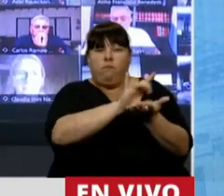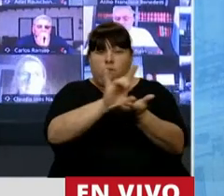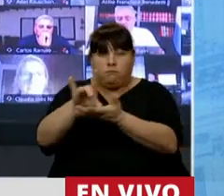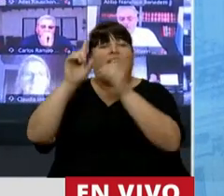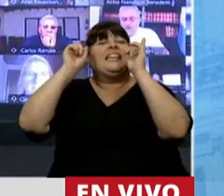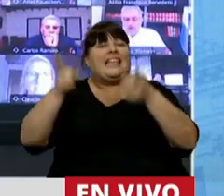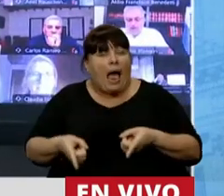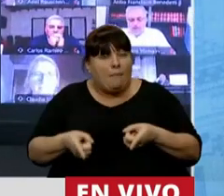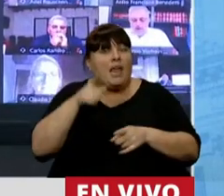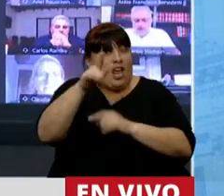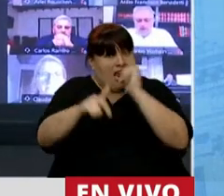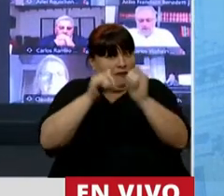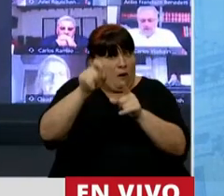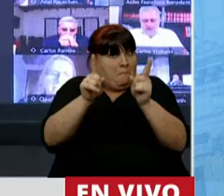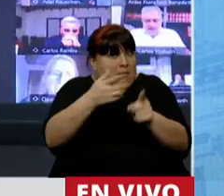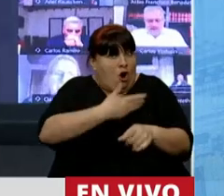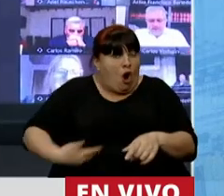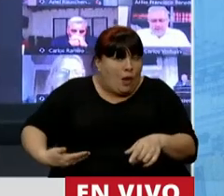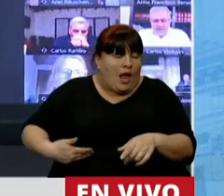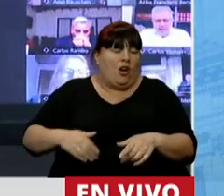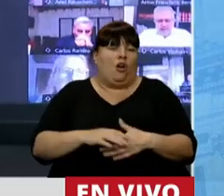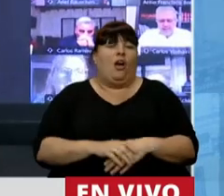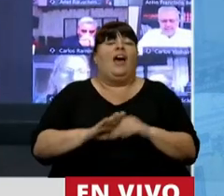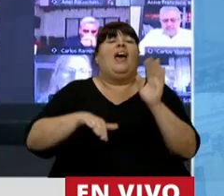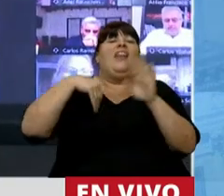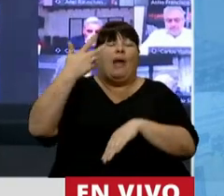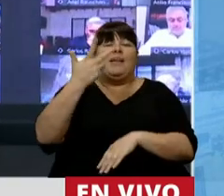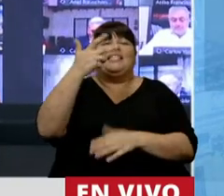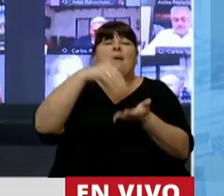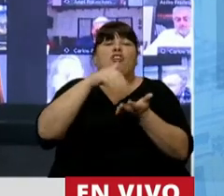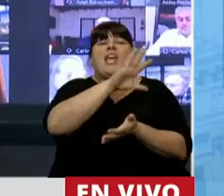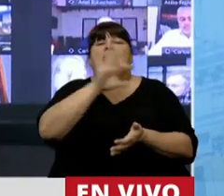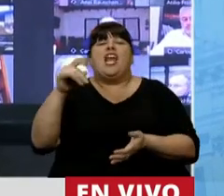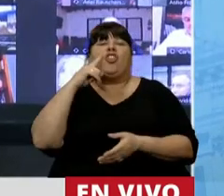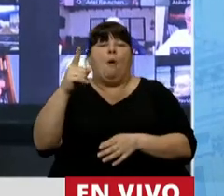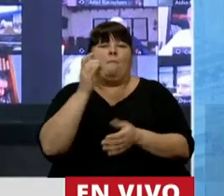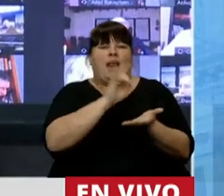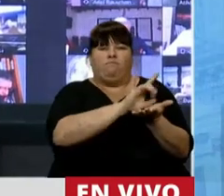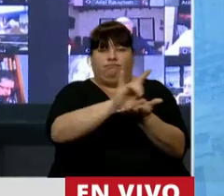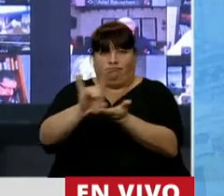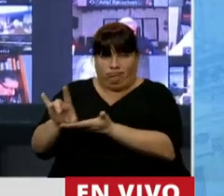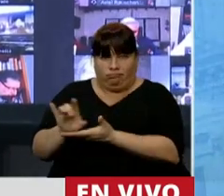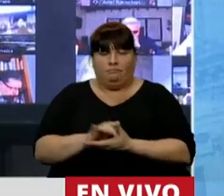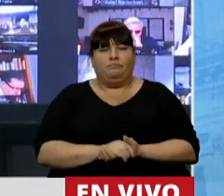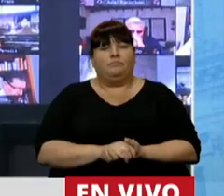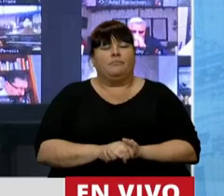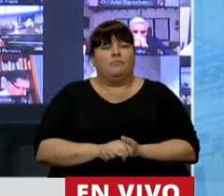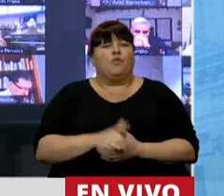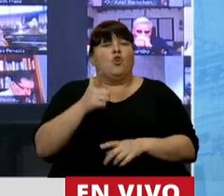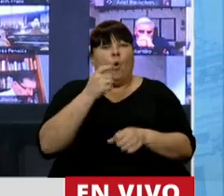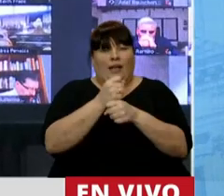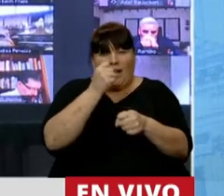trabajo. También datos de ustedes después, 3 millones y medio de puestos de trabajo perdidos. La